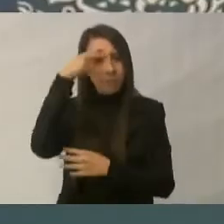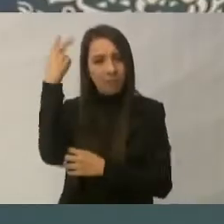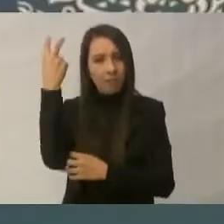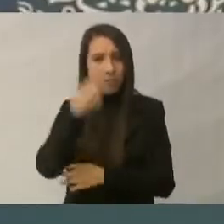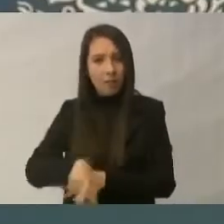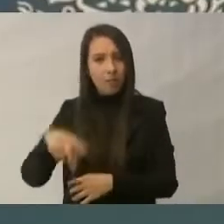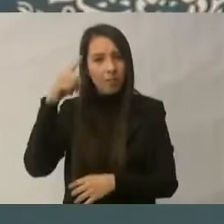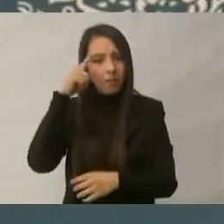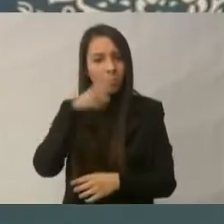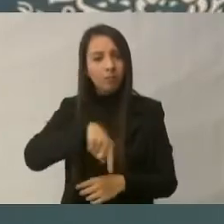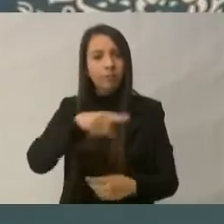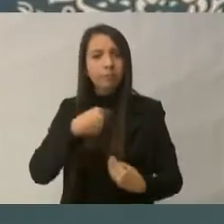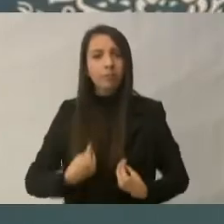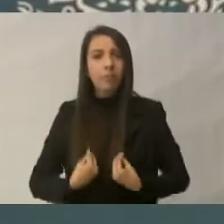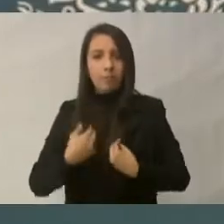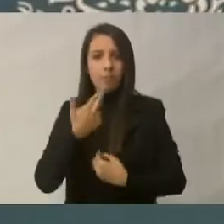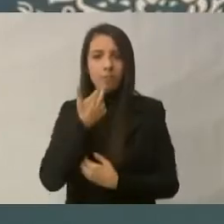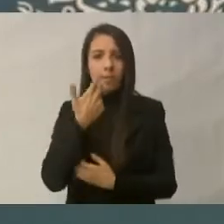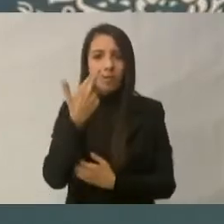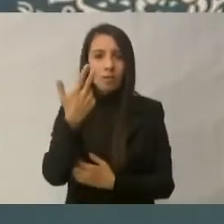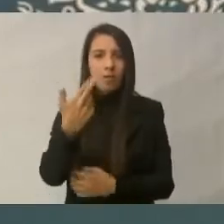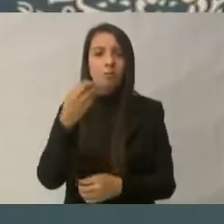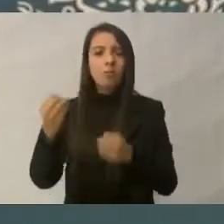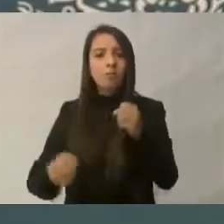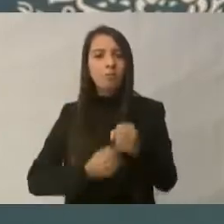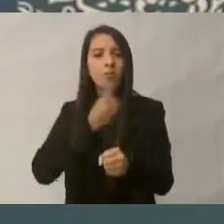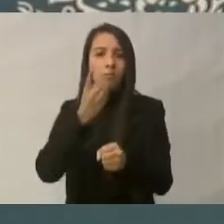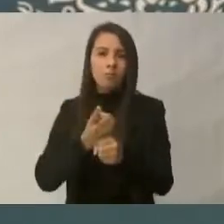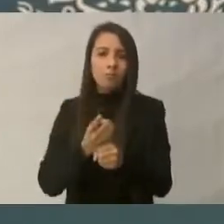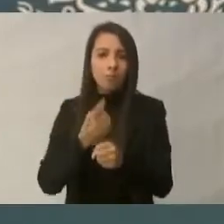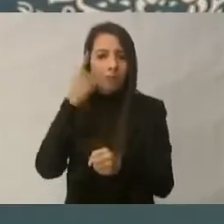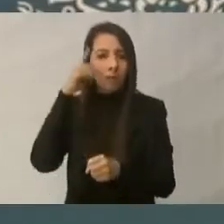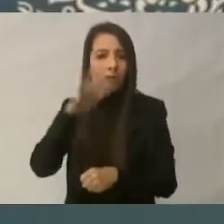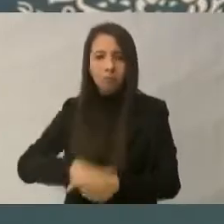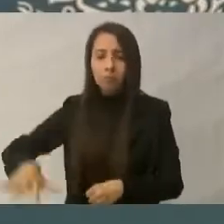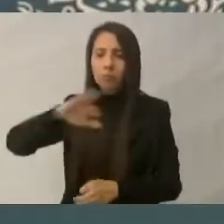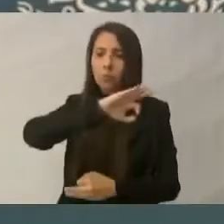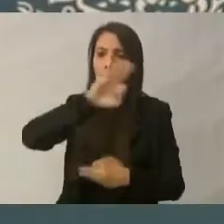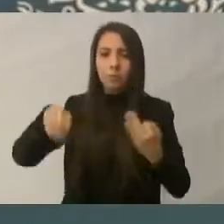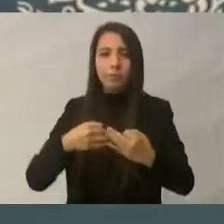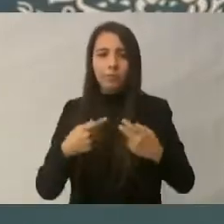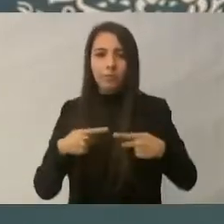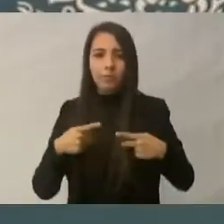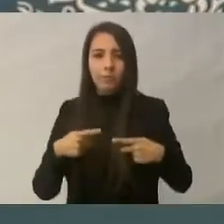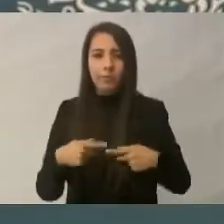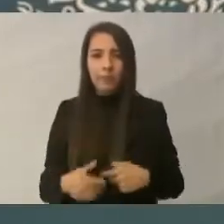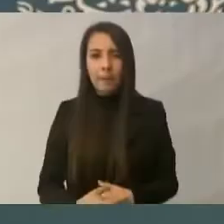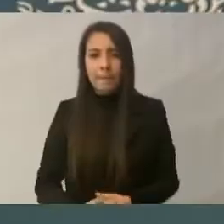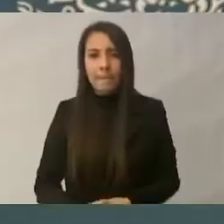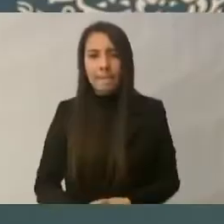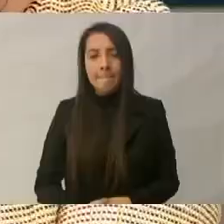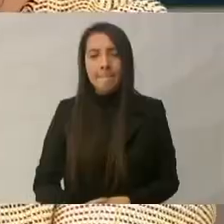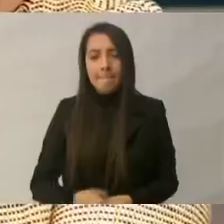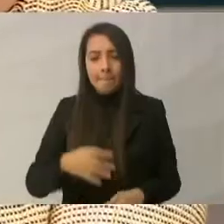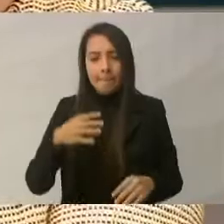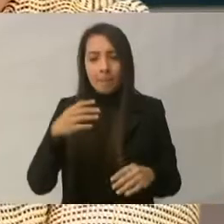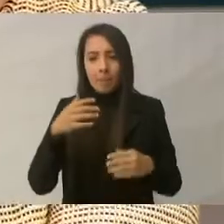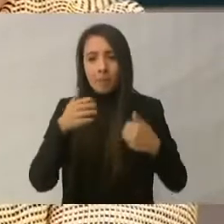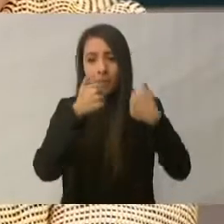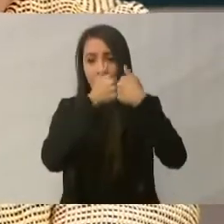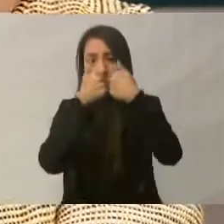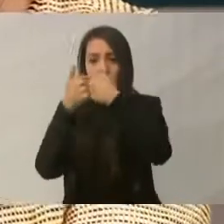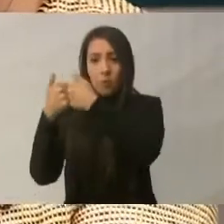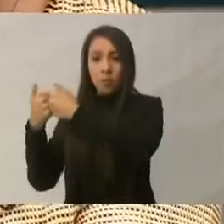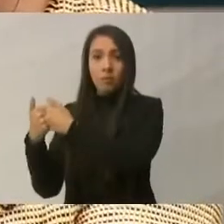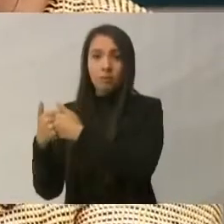traducen en mejores oportunidades para todas y todos. El potencial de la frontera norte es